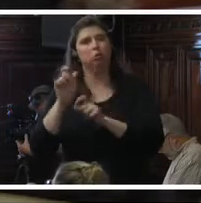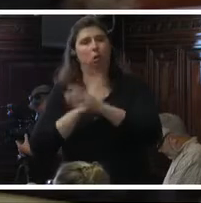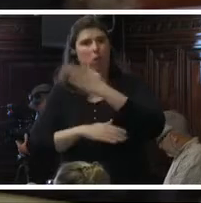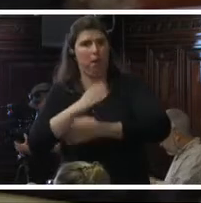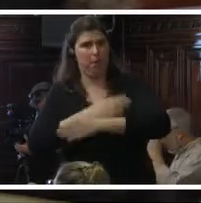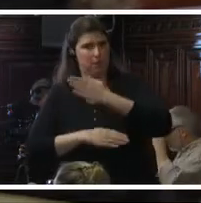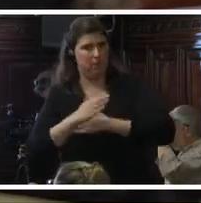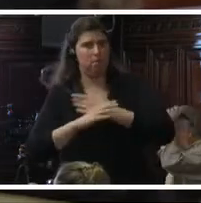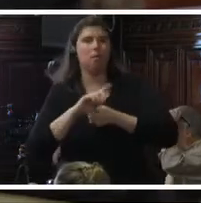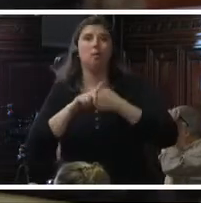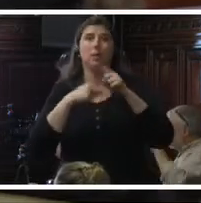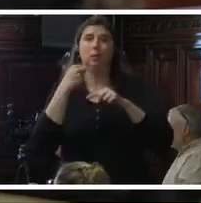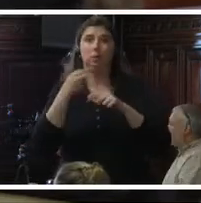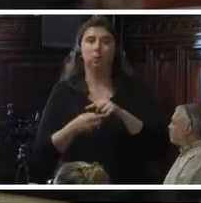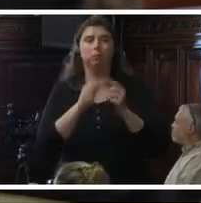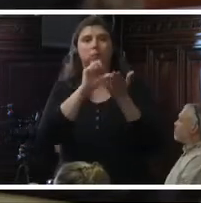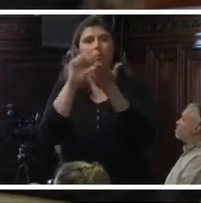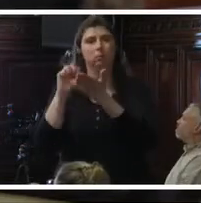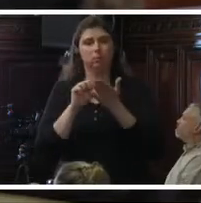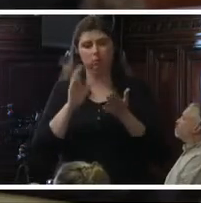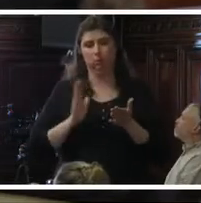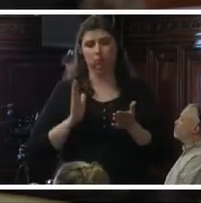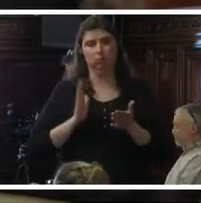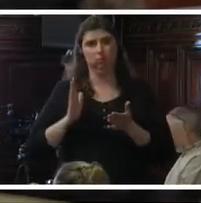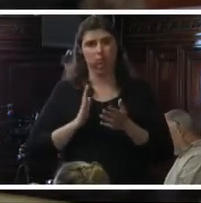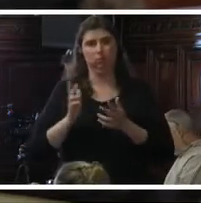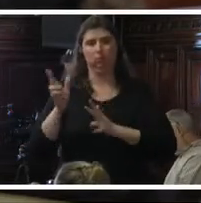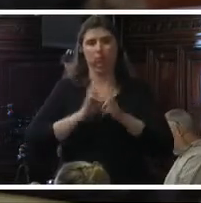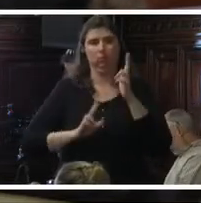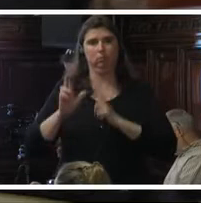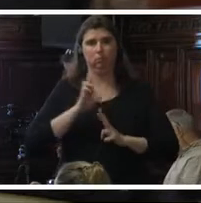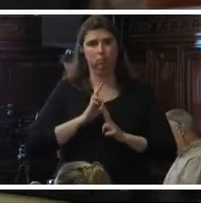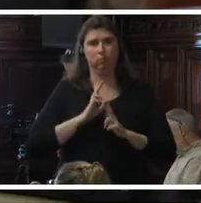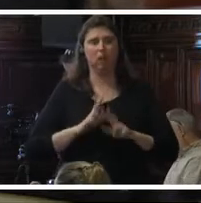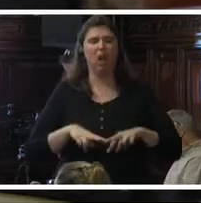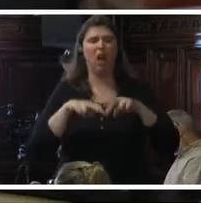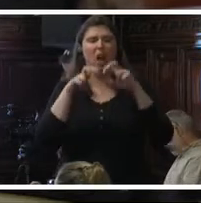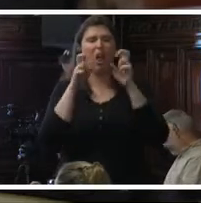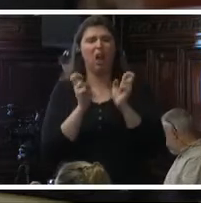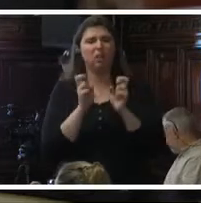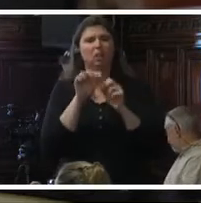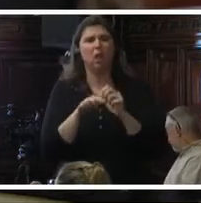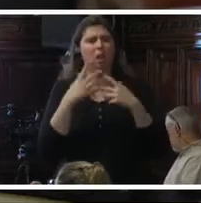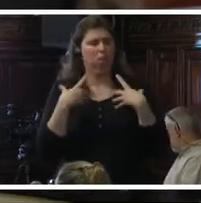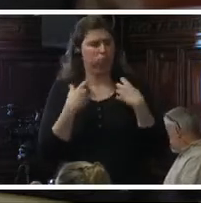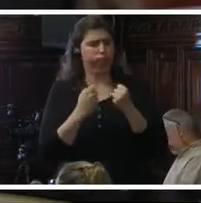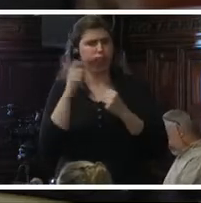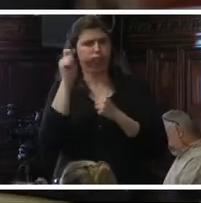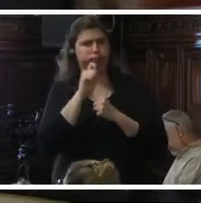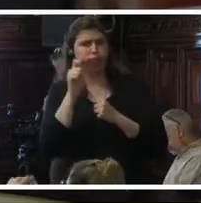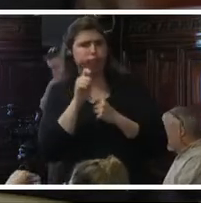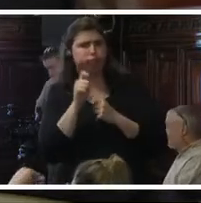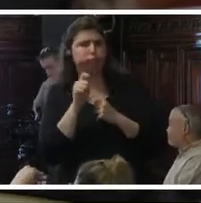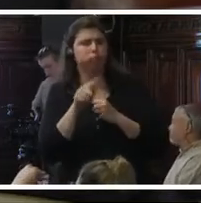una presentación del impacto en los respectivos países y harán un análisis transversal sobre la manera en que la emergencia de salud pública ignoró el